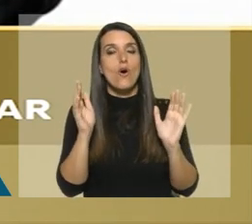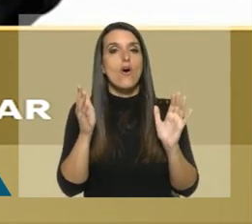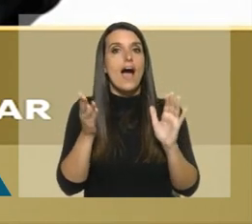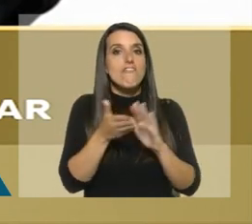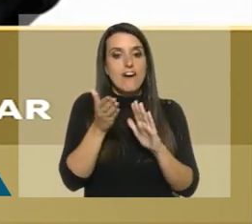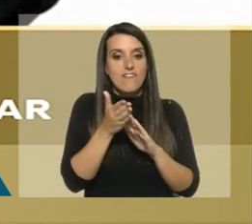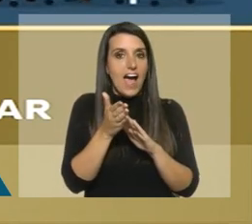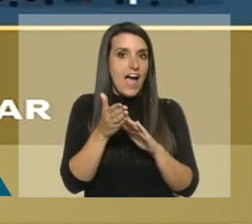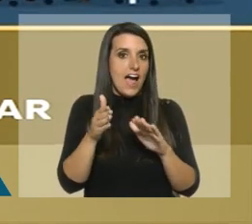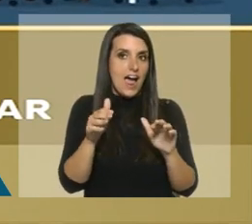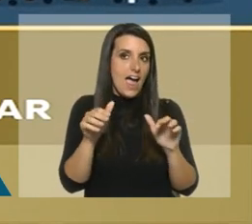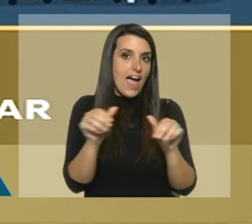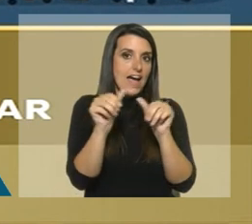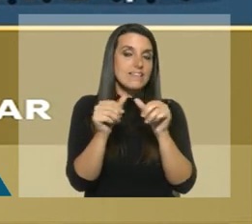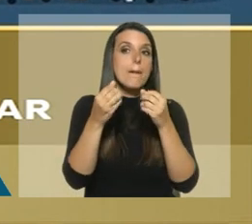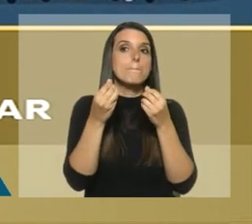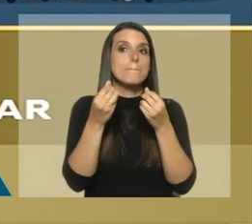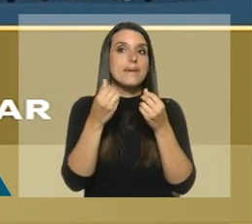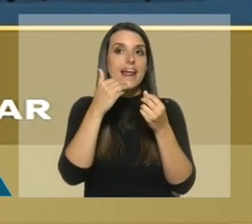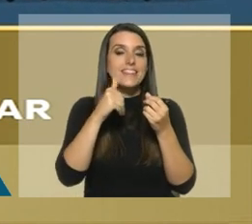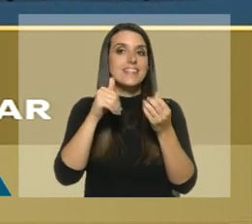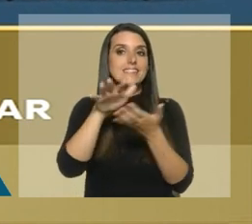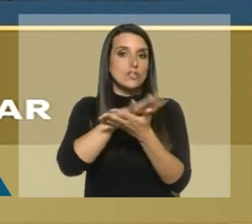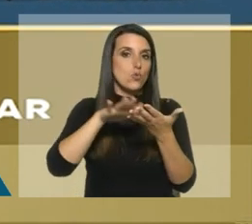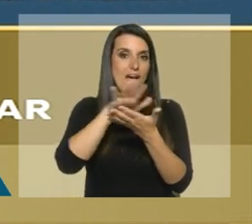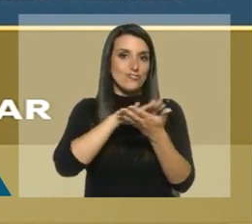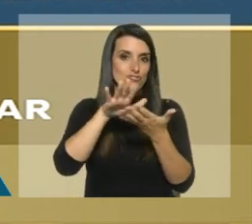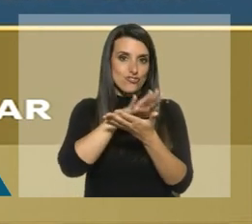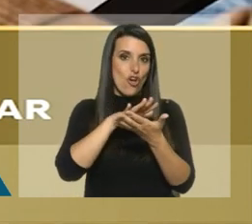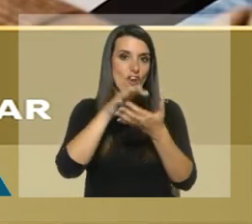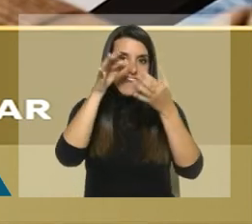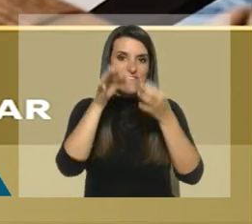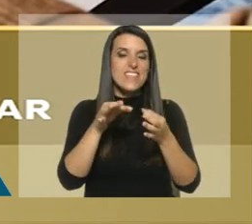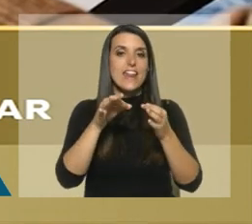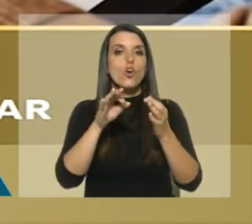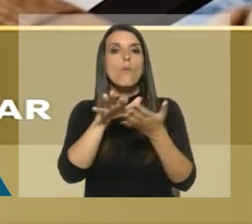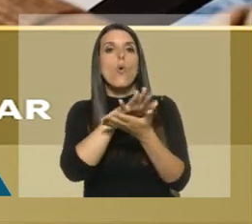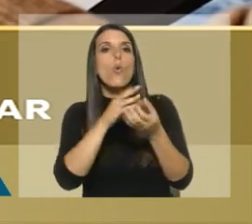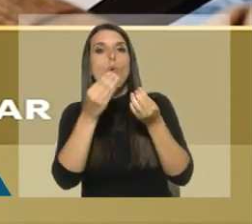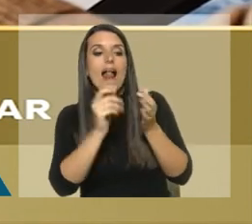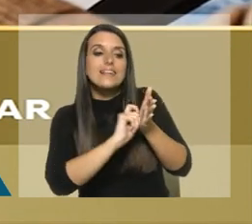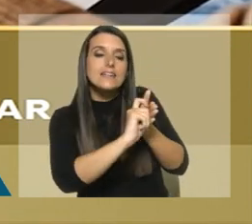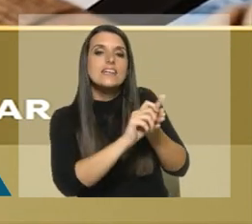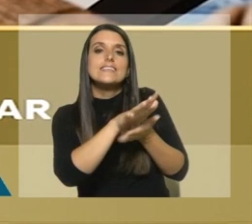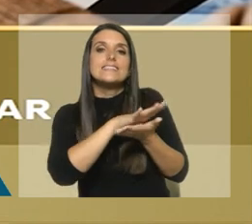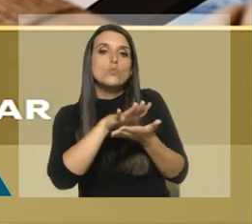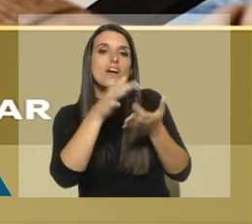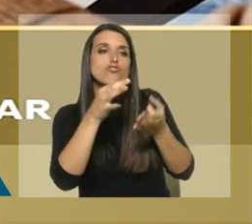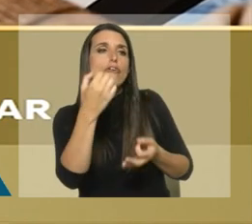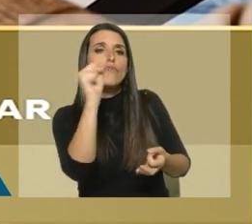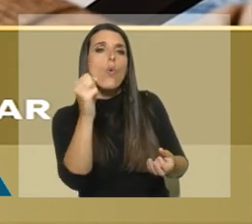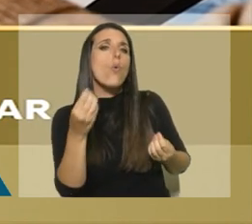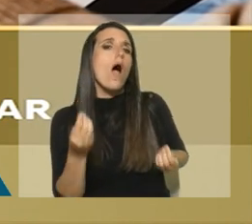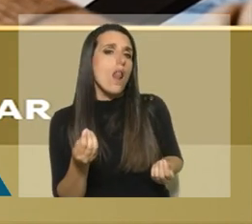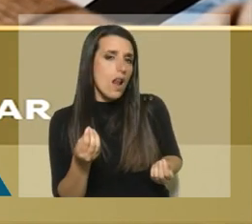para encuadrar estas situaciones reñidas con lo que corresponde, dado